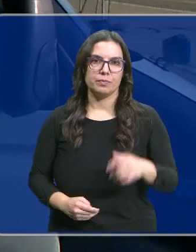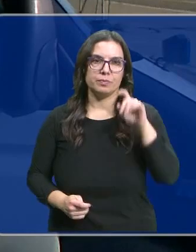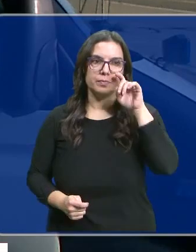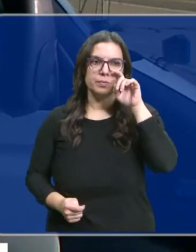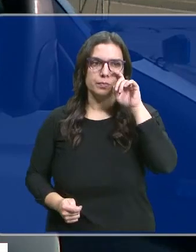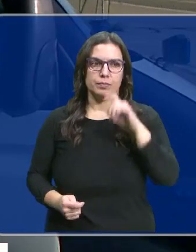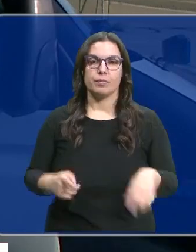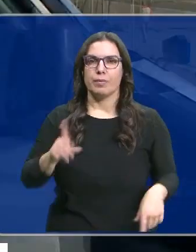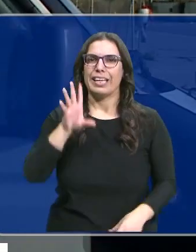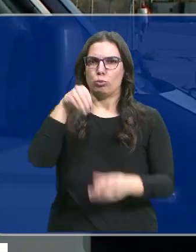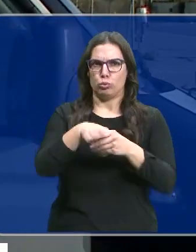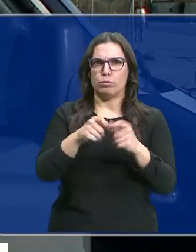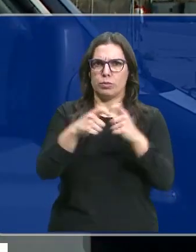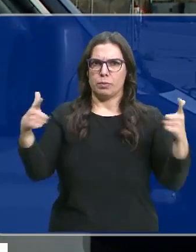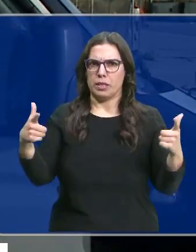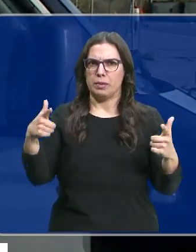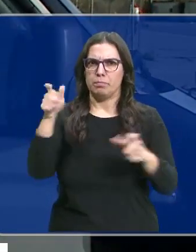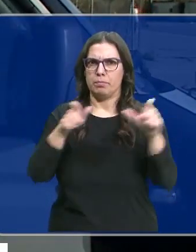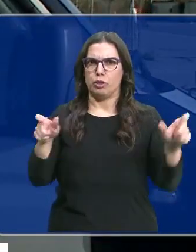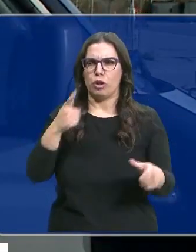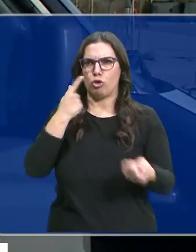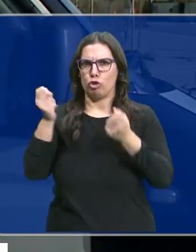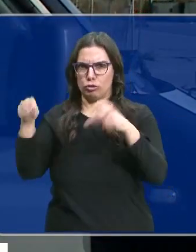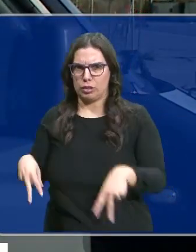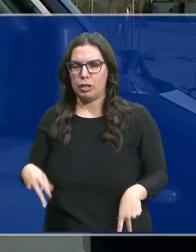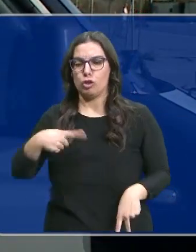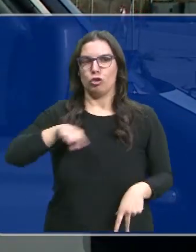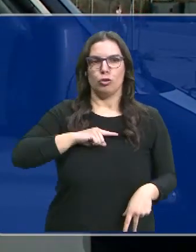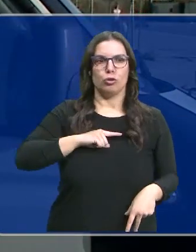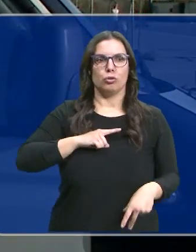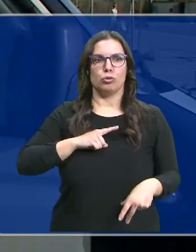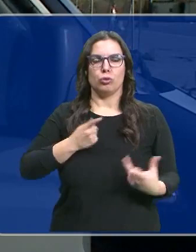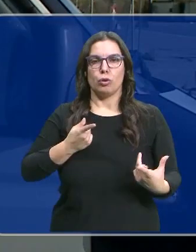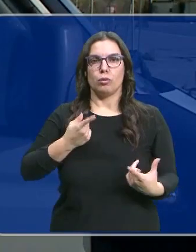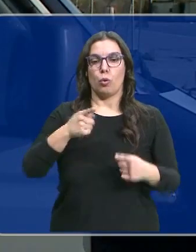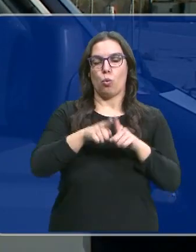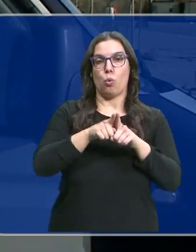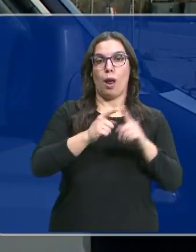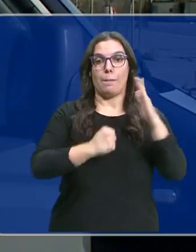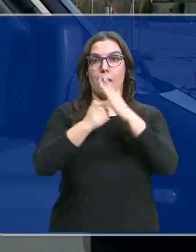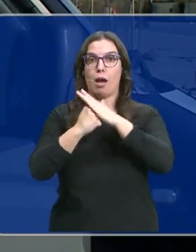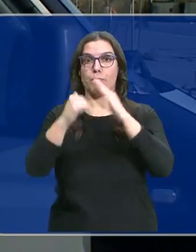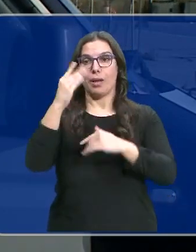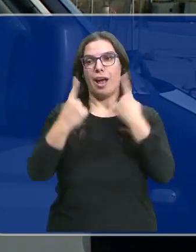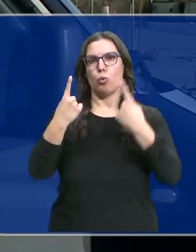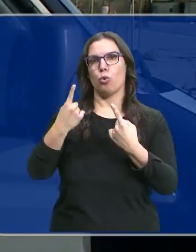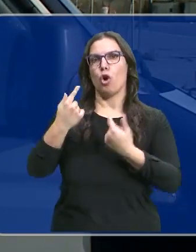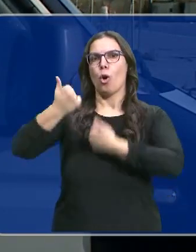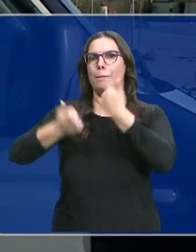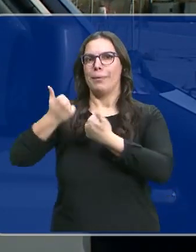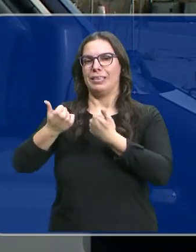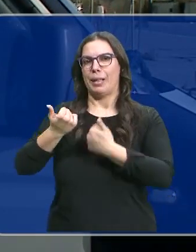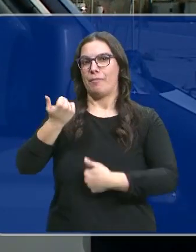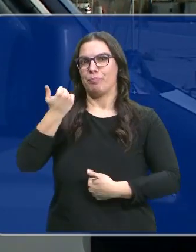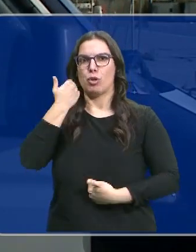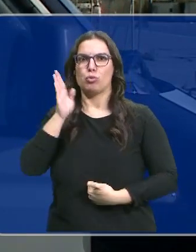Hay un intrusismo cada vez más elevado. Estos vehículos están sujetos a un control administrativo, cuando se operan unas masas máximas. Y ahí es donde está la competencia de Leal. Mientras hay personas,